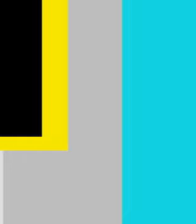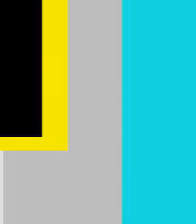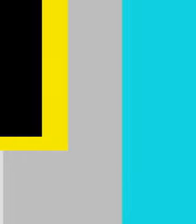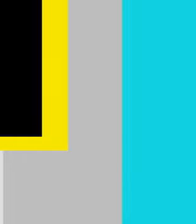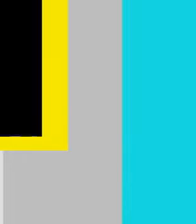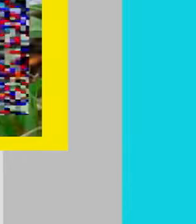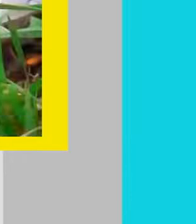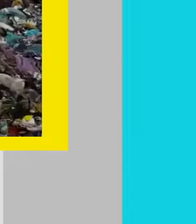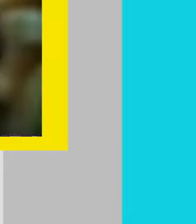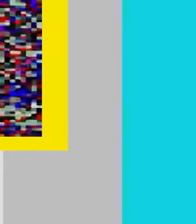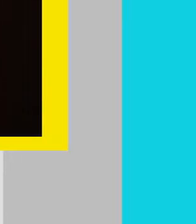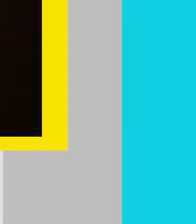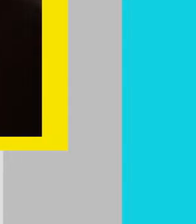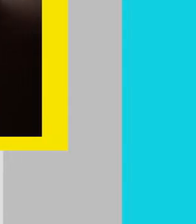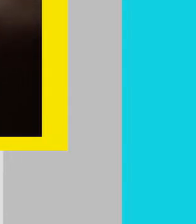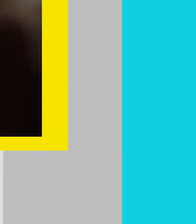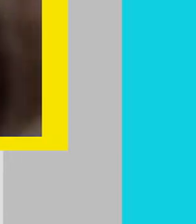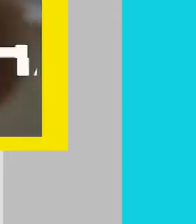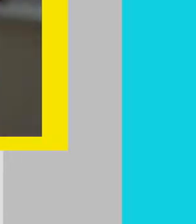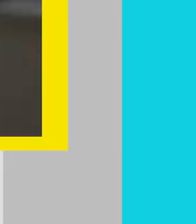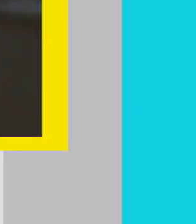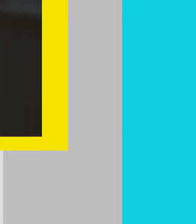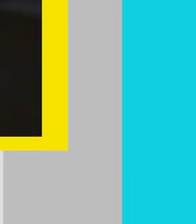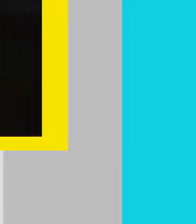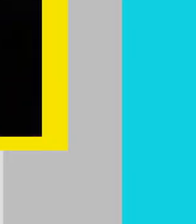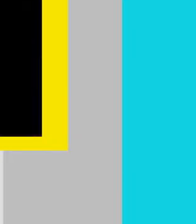Don't get too close